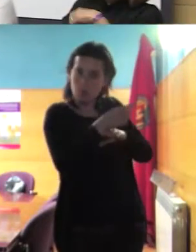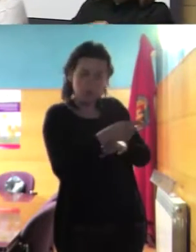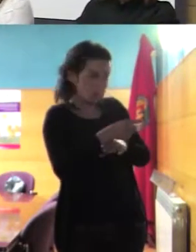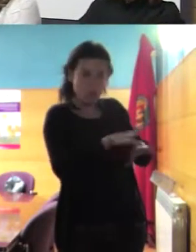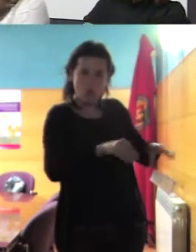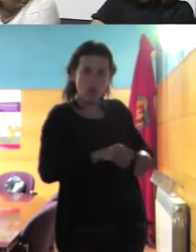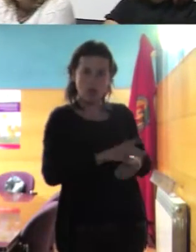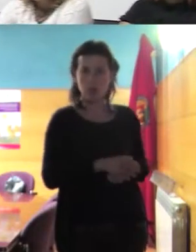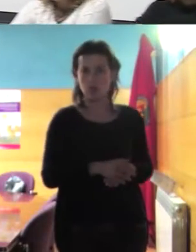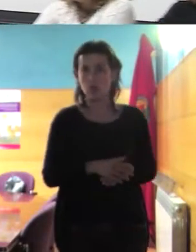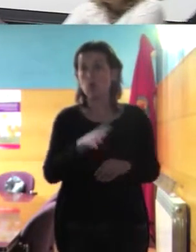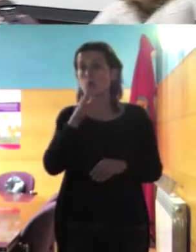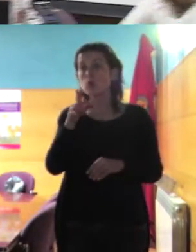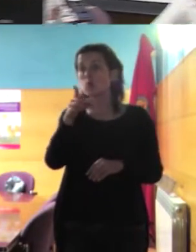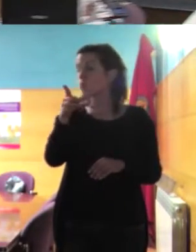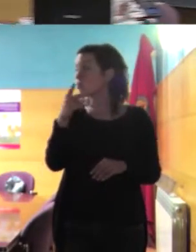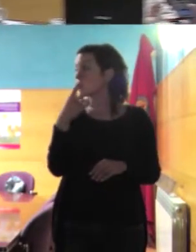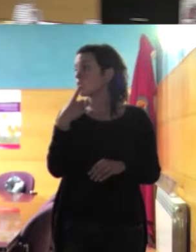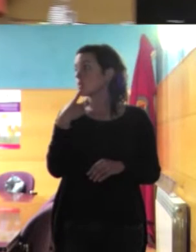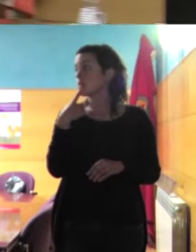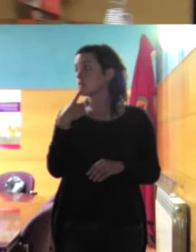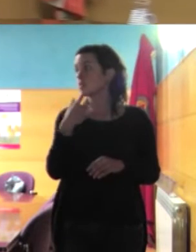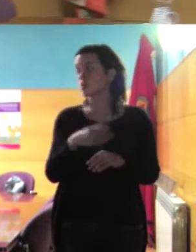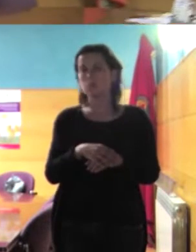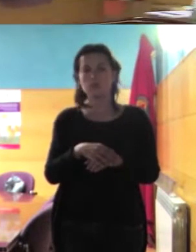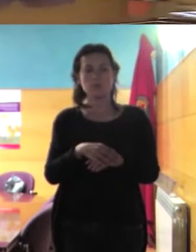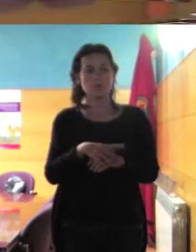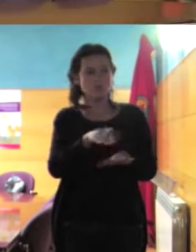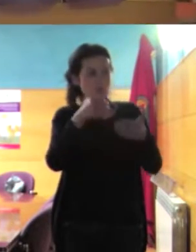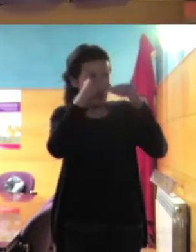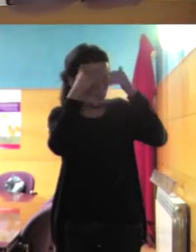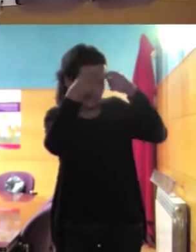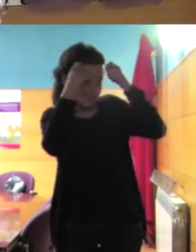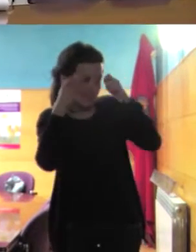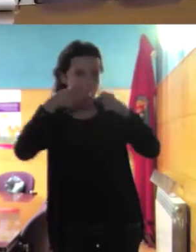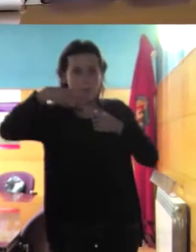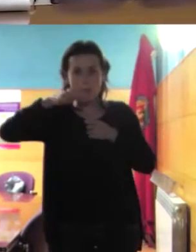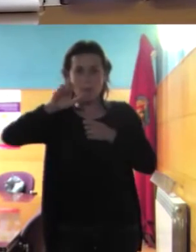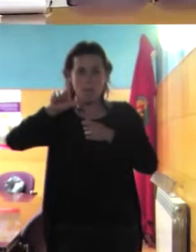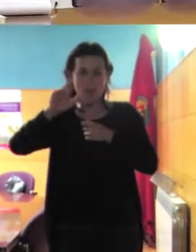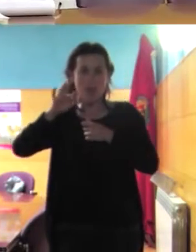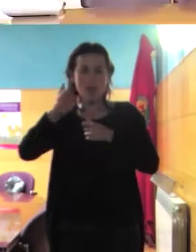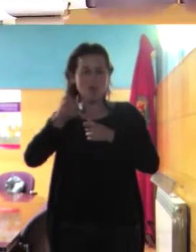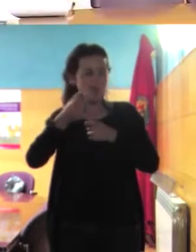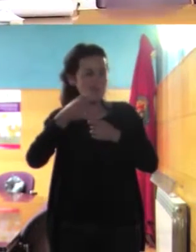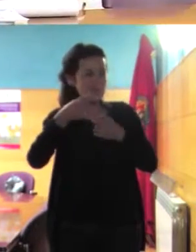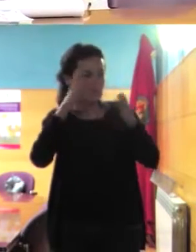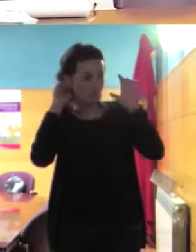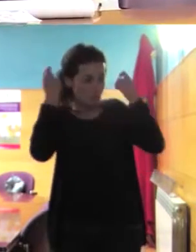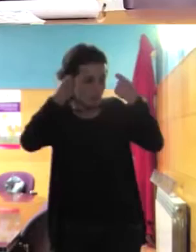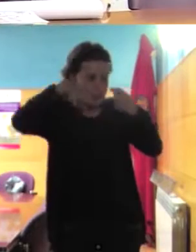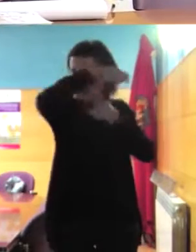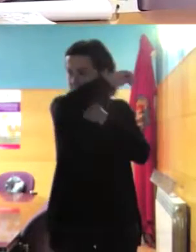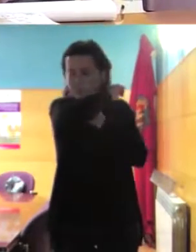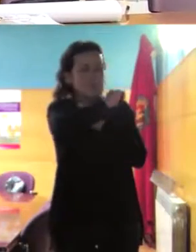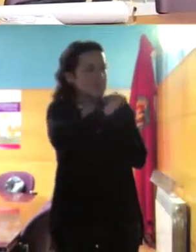porque como tú has dicho y si preguntas si a ti te preguntan por qué te llevas la merfa pues la respuesta puede ser